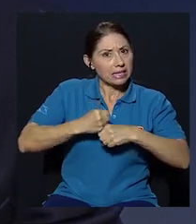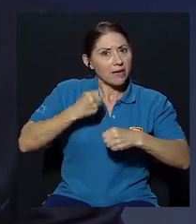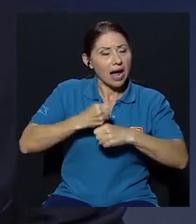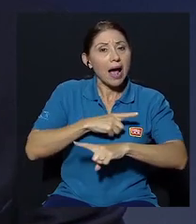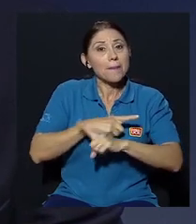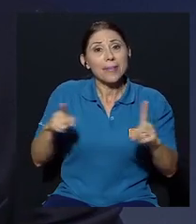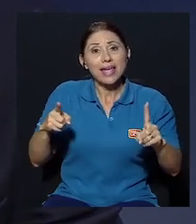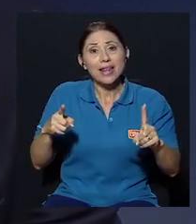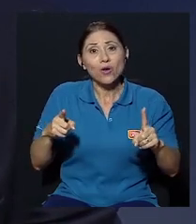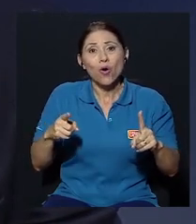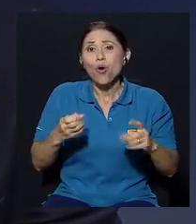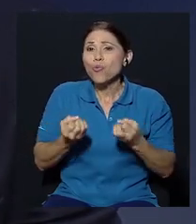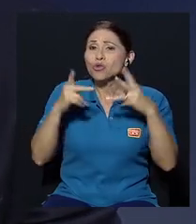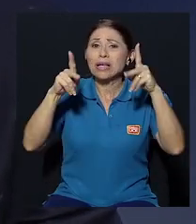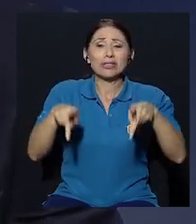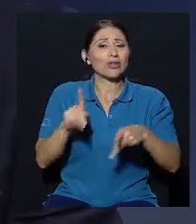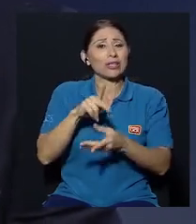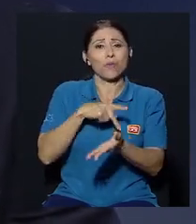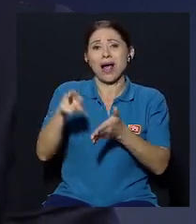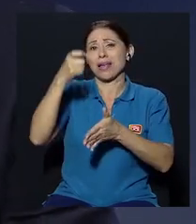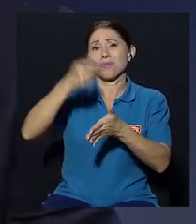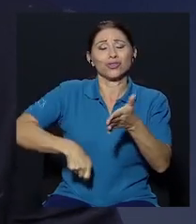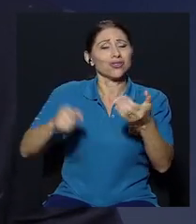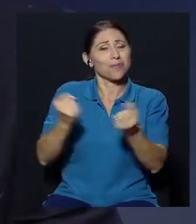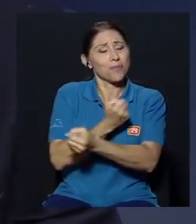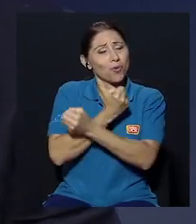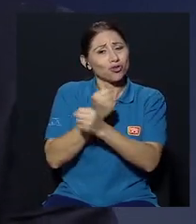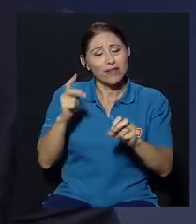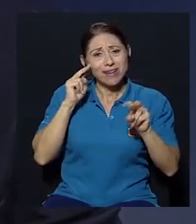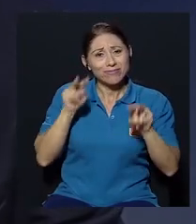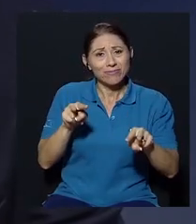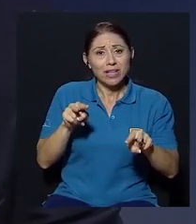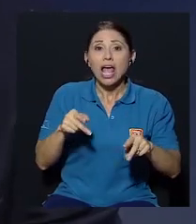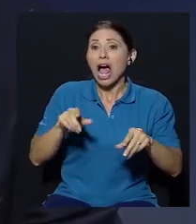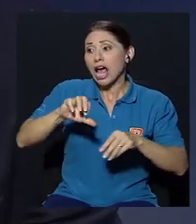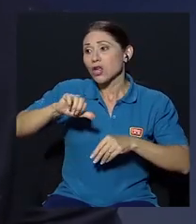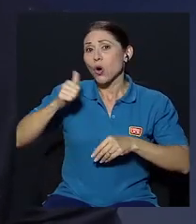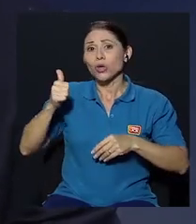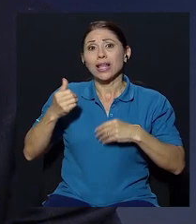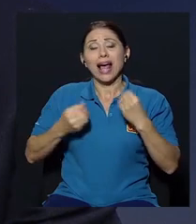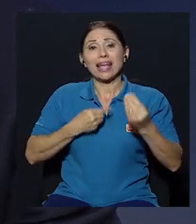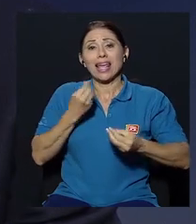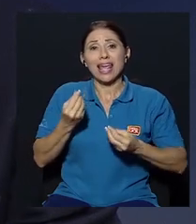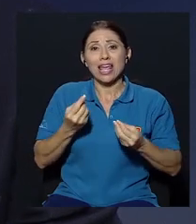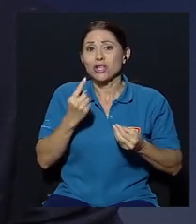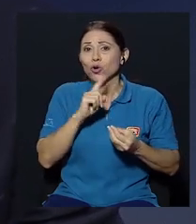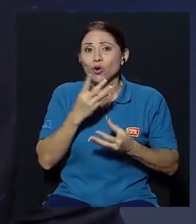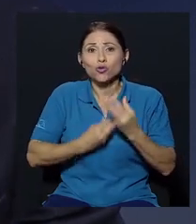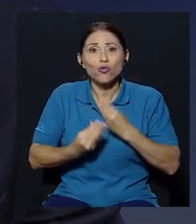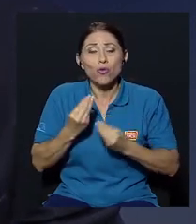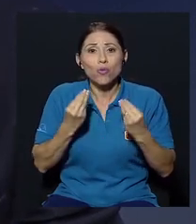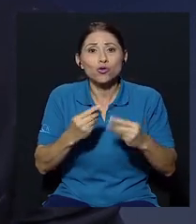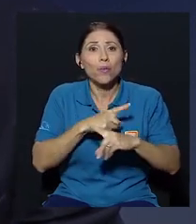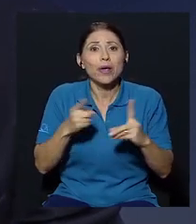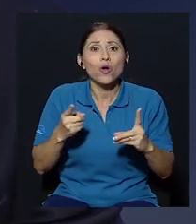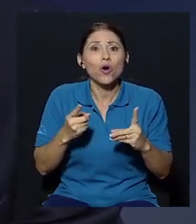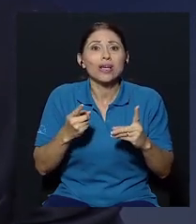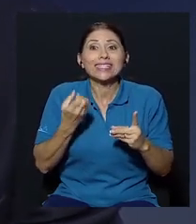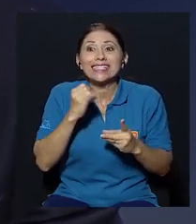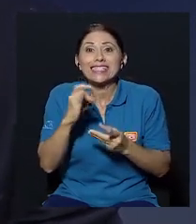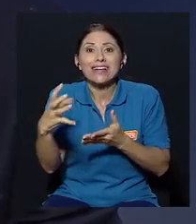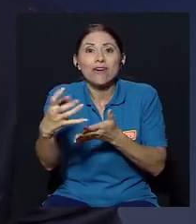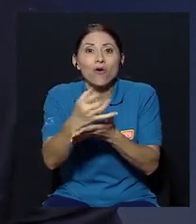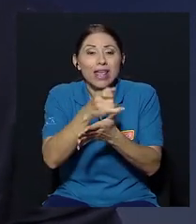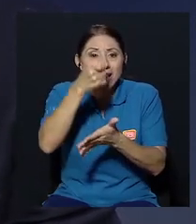hay una evasión que es imposible y hay otra evasión por la cual yo no sufro mucho y quedaría un dineral el montón de